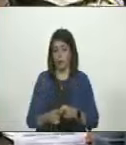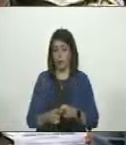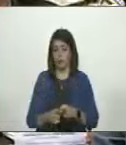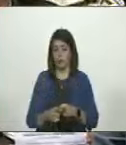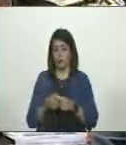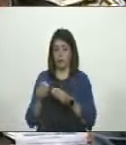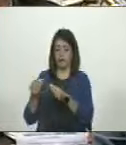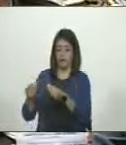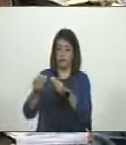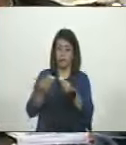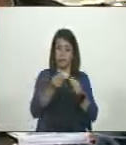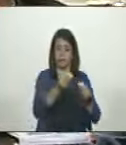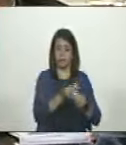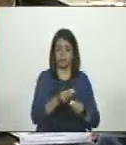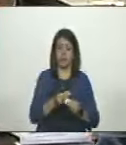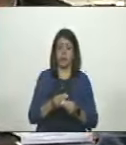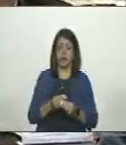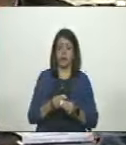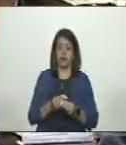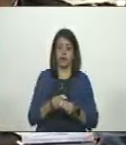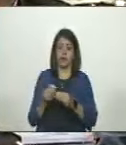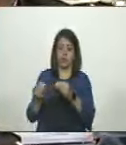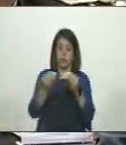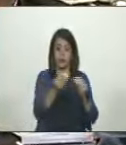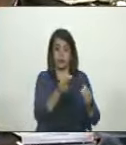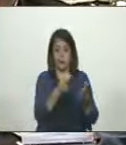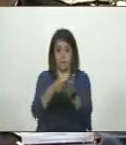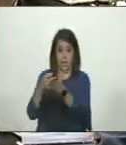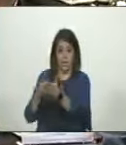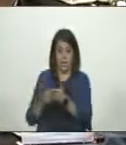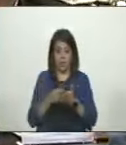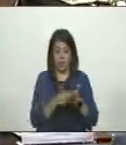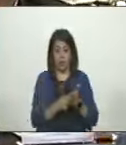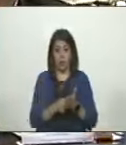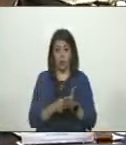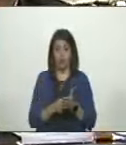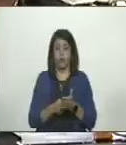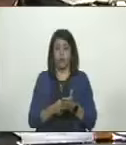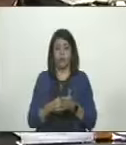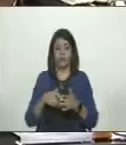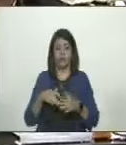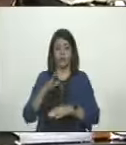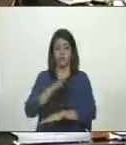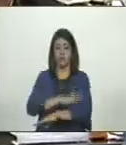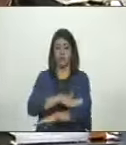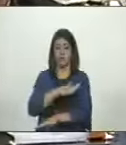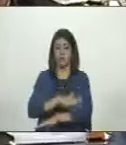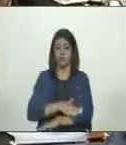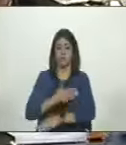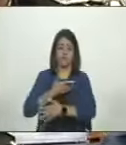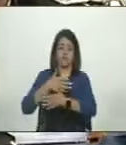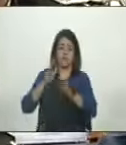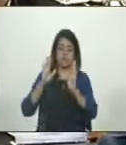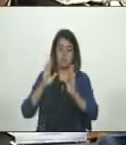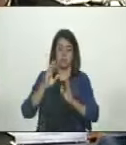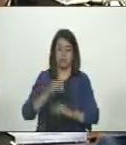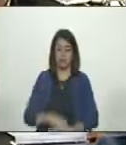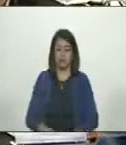para distribuirlos a través del situado constitucional por una actitud deliberada